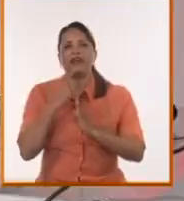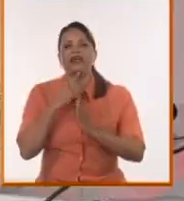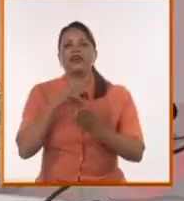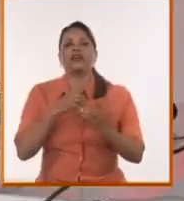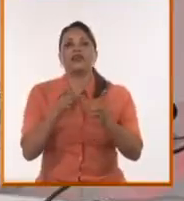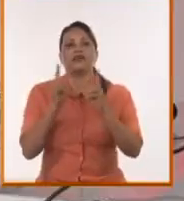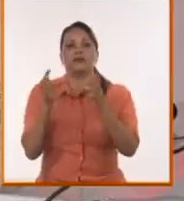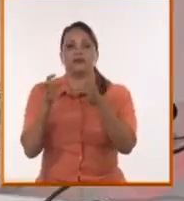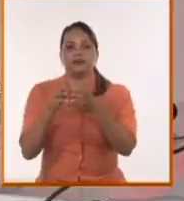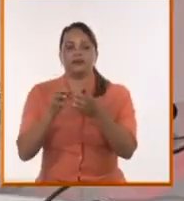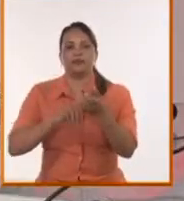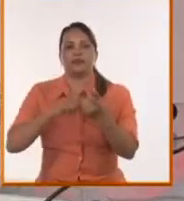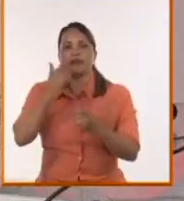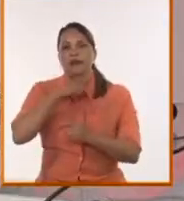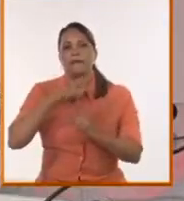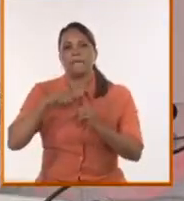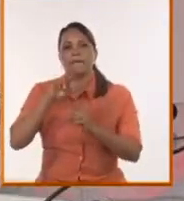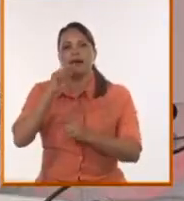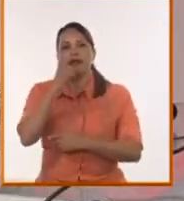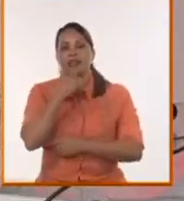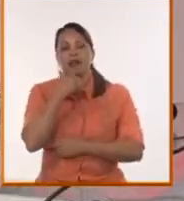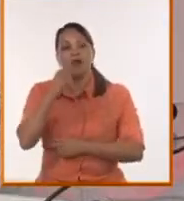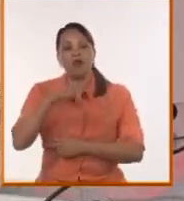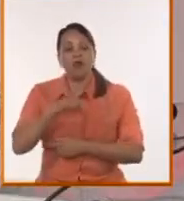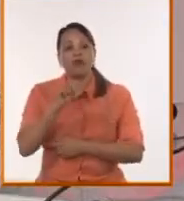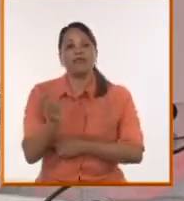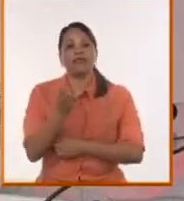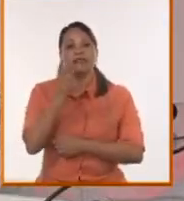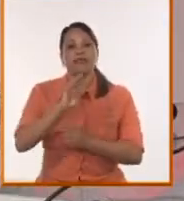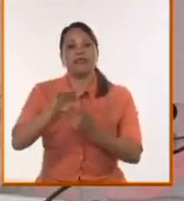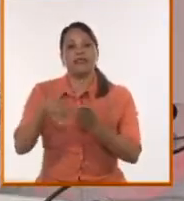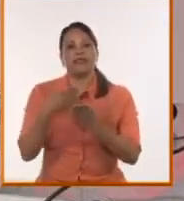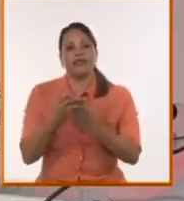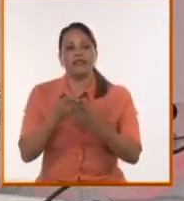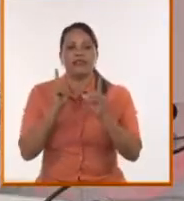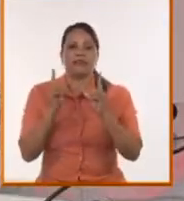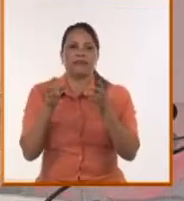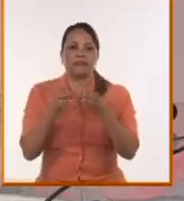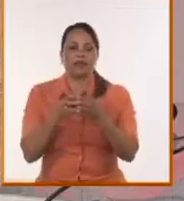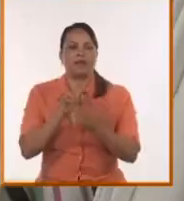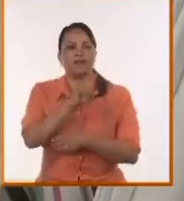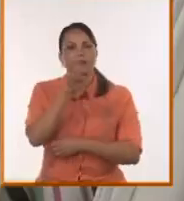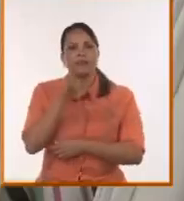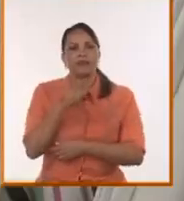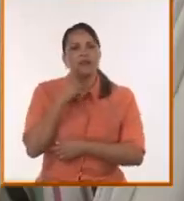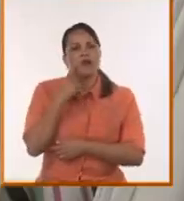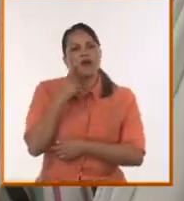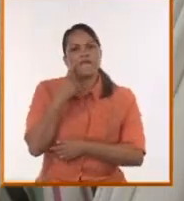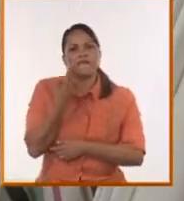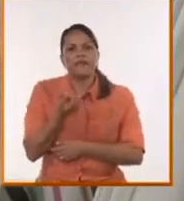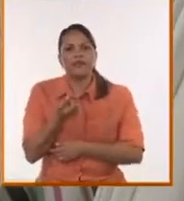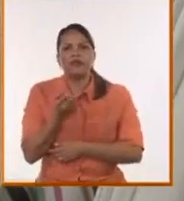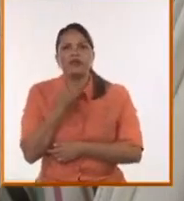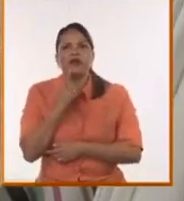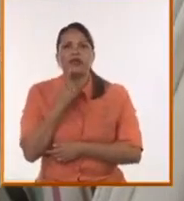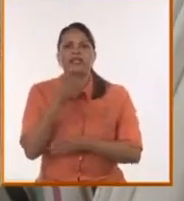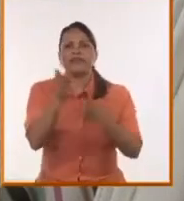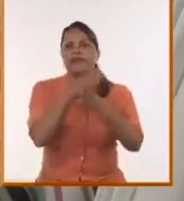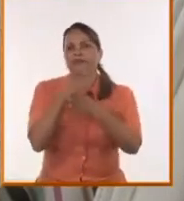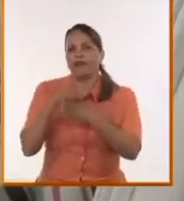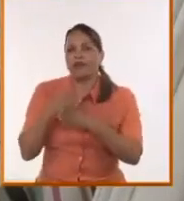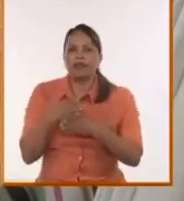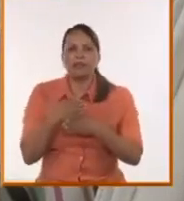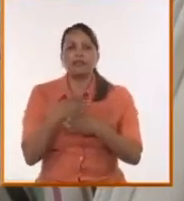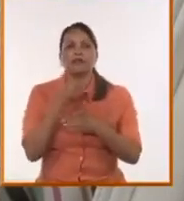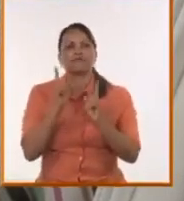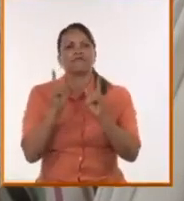patrias. Estamos en la tercera edición, ya, Gabriela, de estos coloquios. ¿Qué has visto de crecimiento, de diferencia en los coloquios? ¿Qué